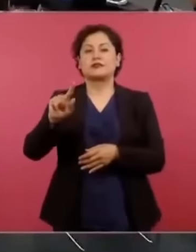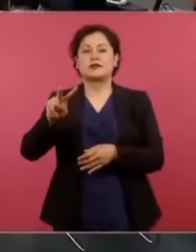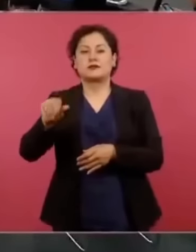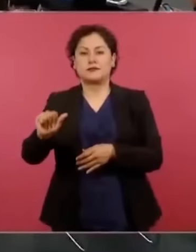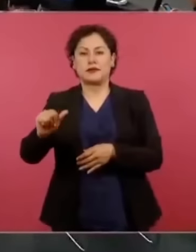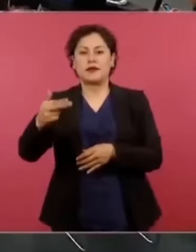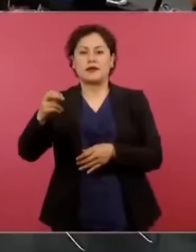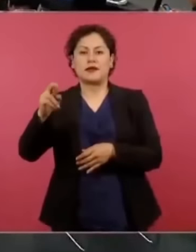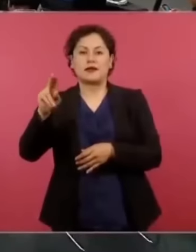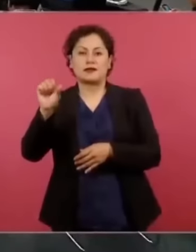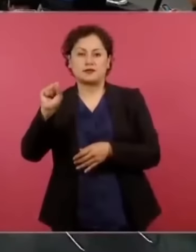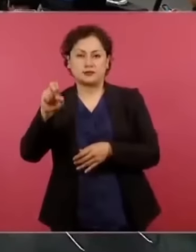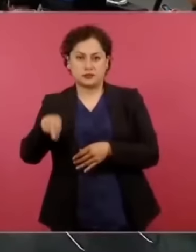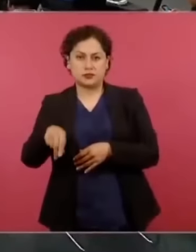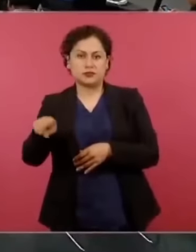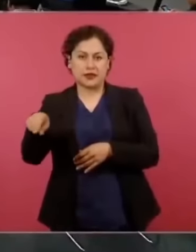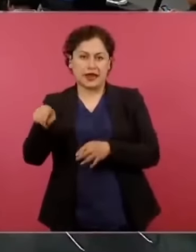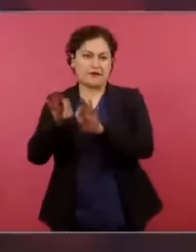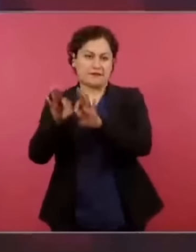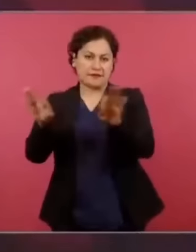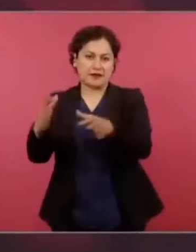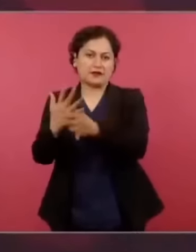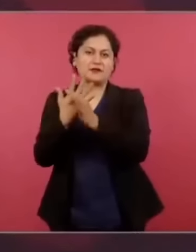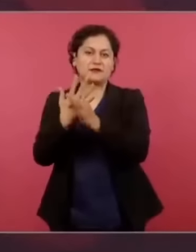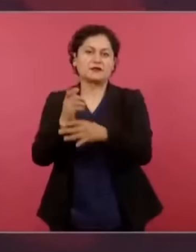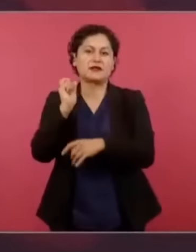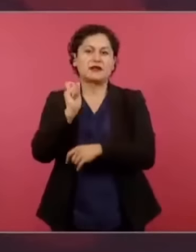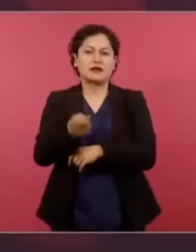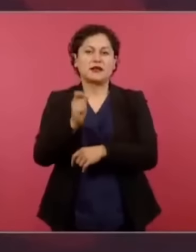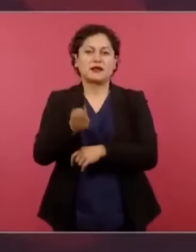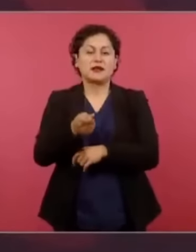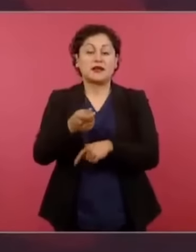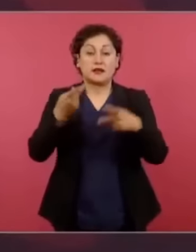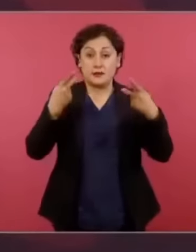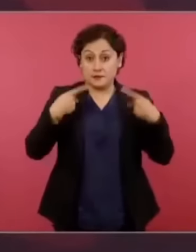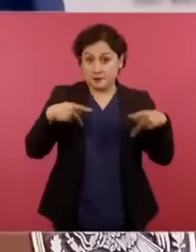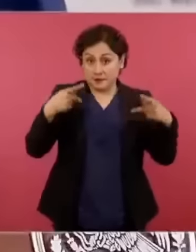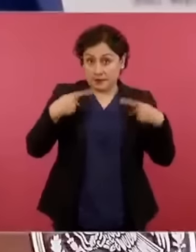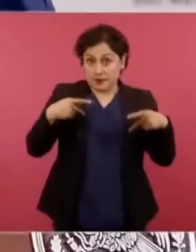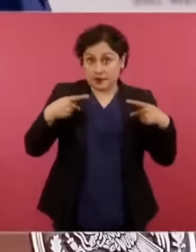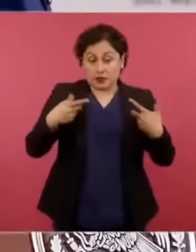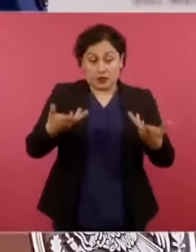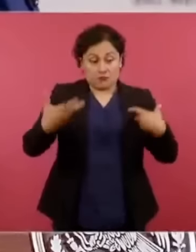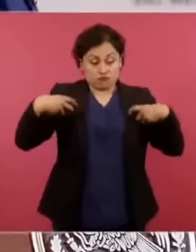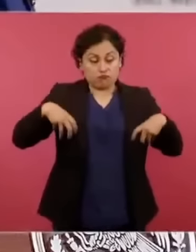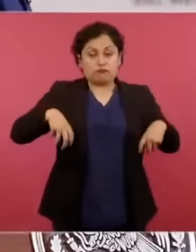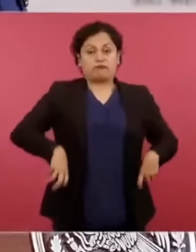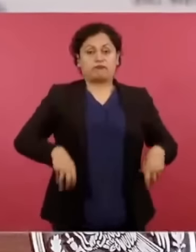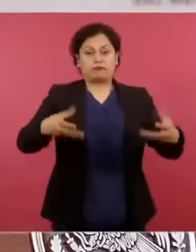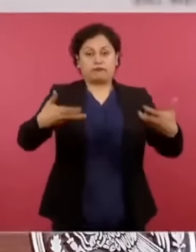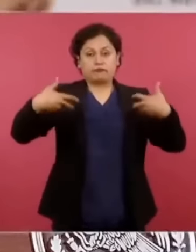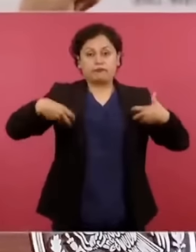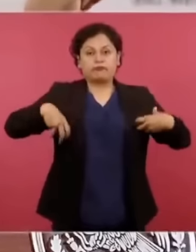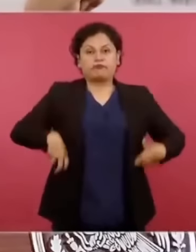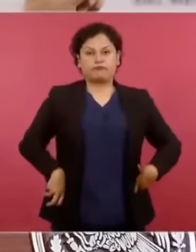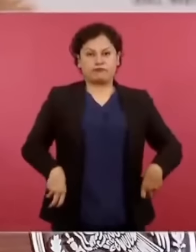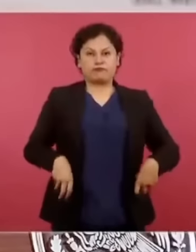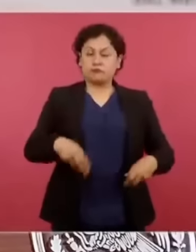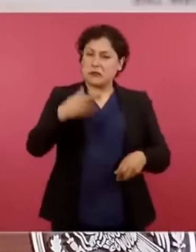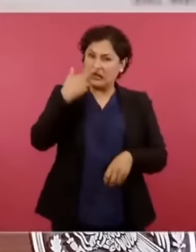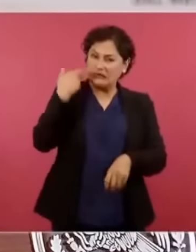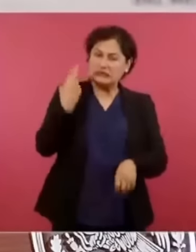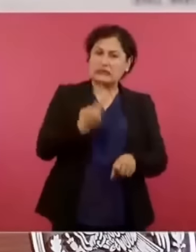de la noche a la mañana y ni siquiera pierden su respetabilidad, y agregaba.